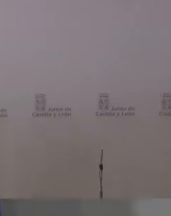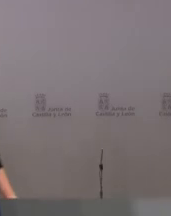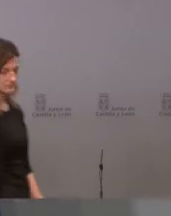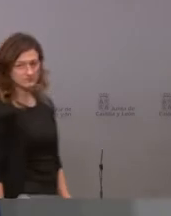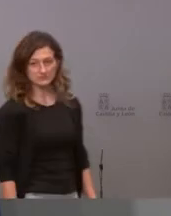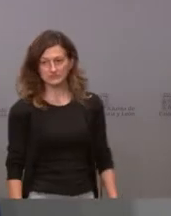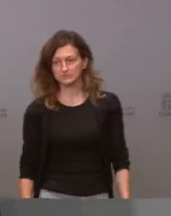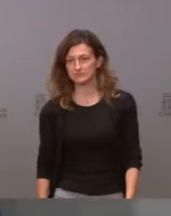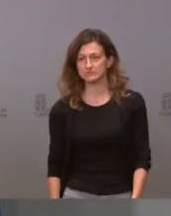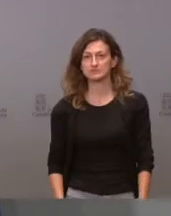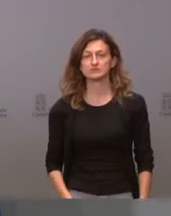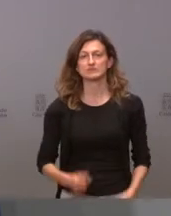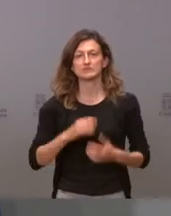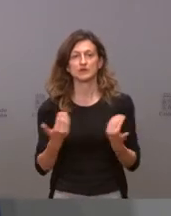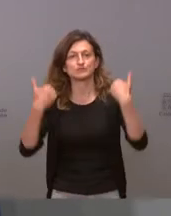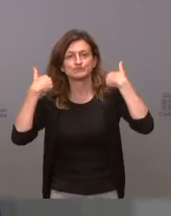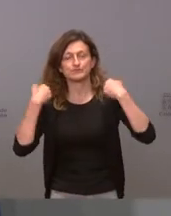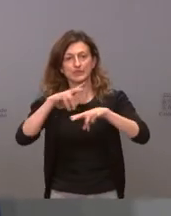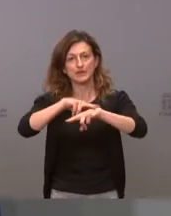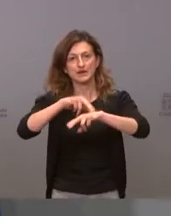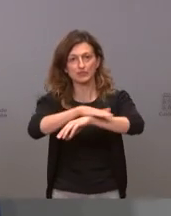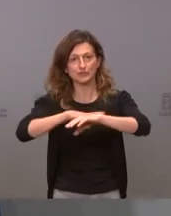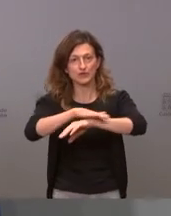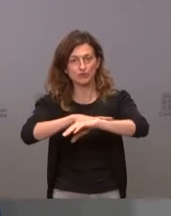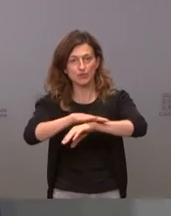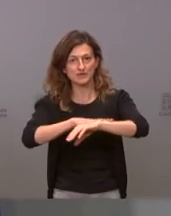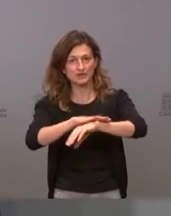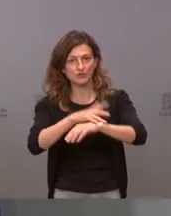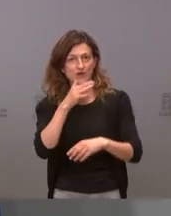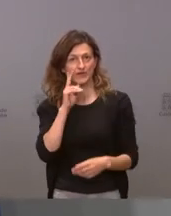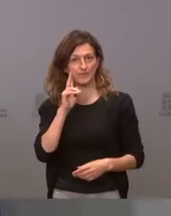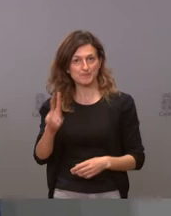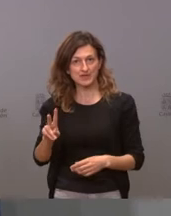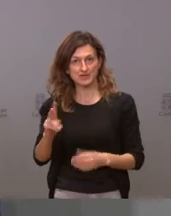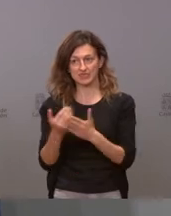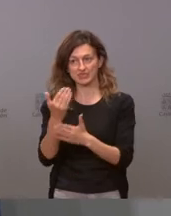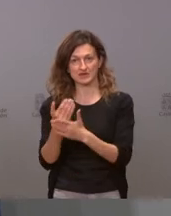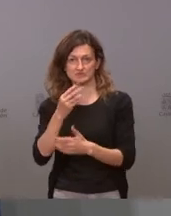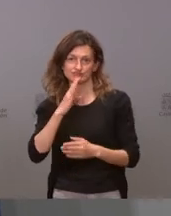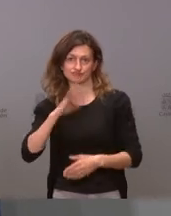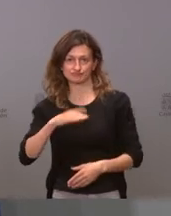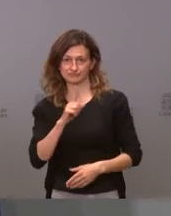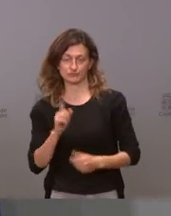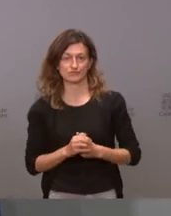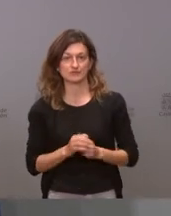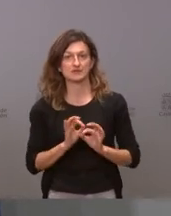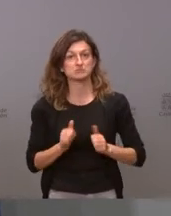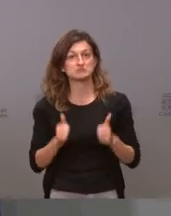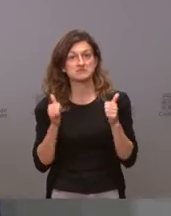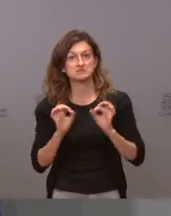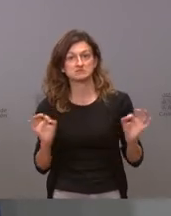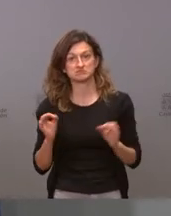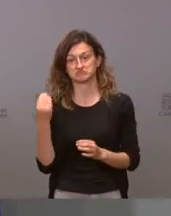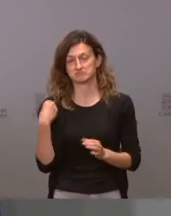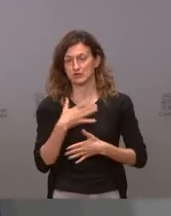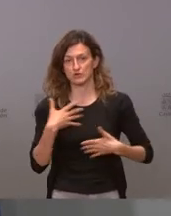al delegado del gobierno no es lo que estamos viendo estos días nada más quedamos a su disposición